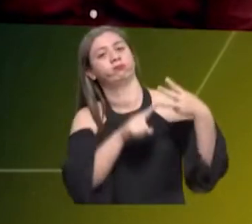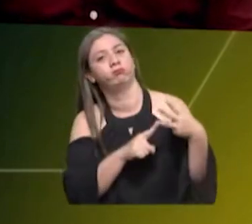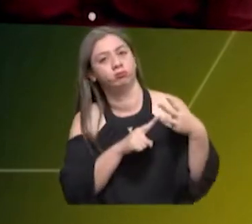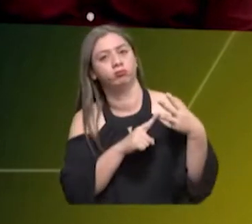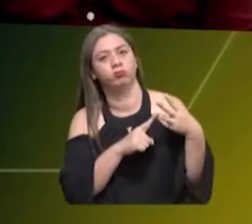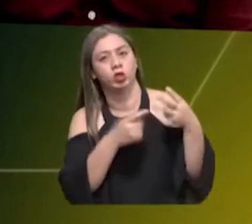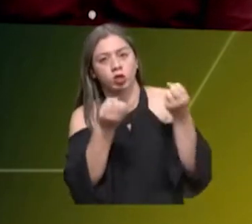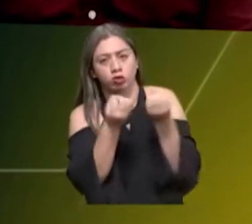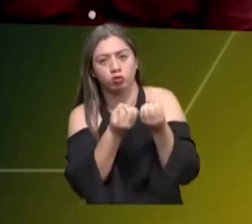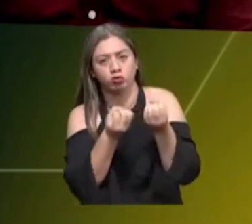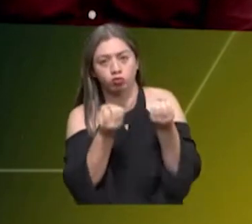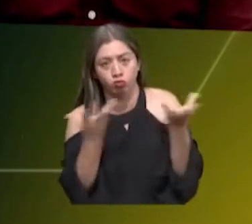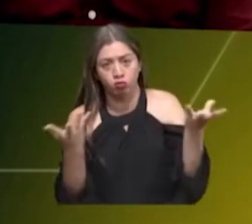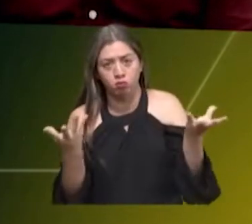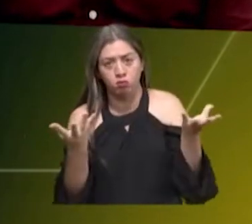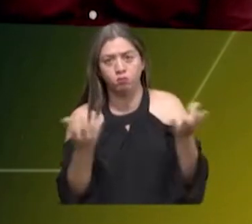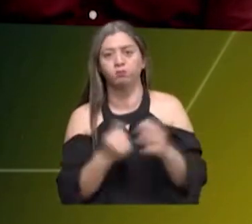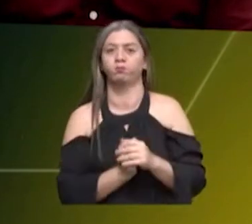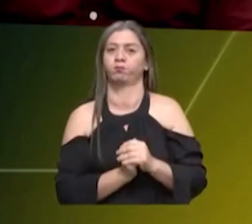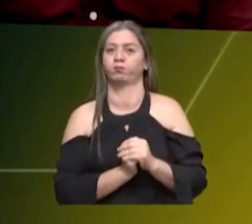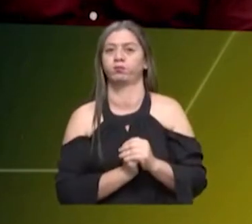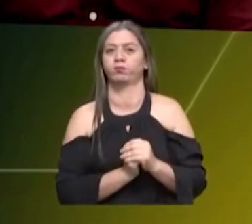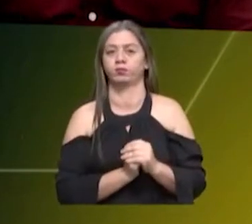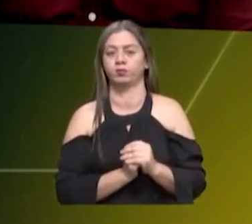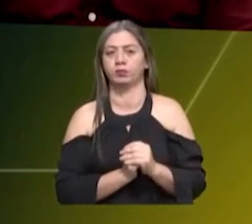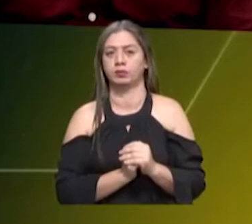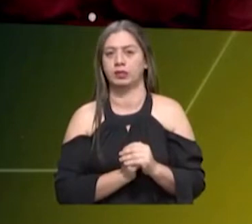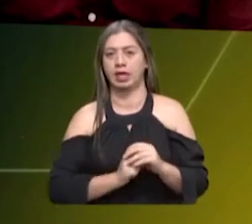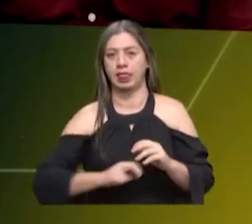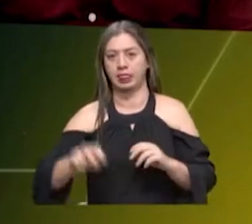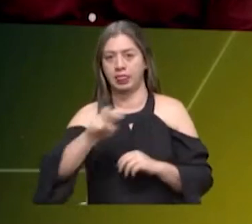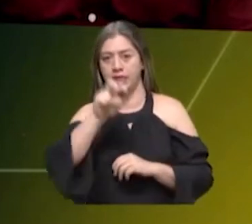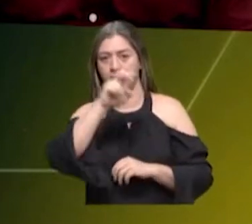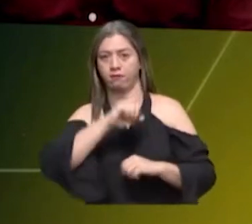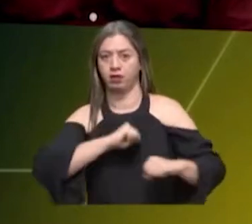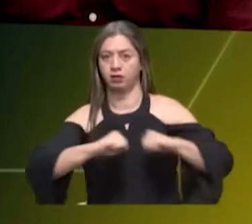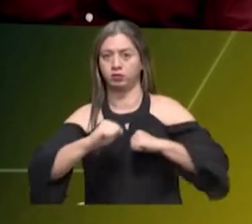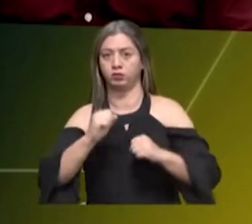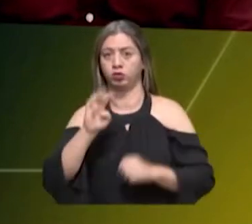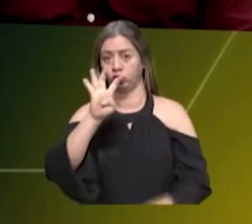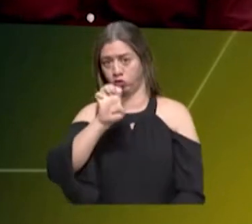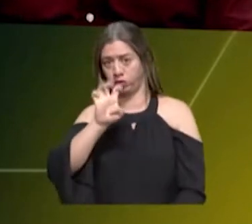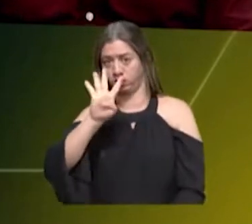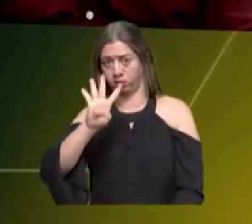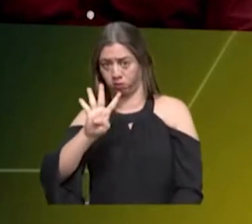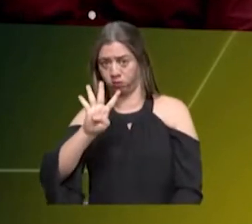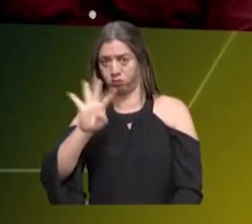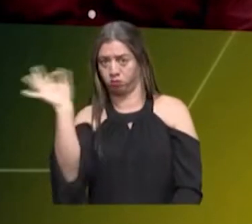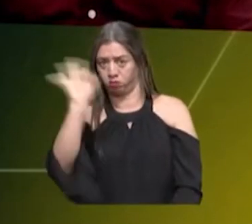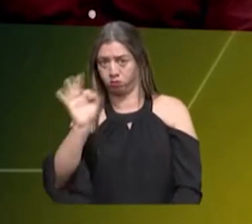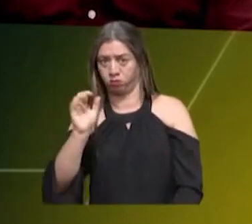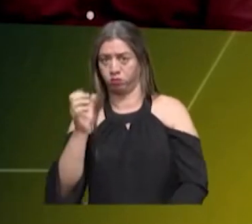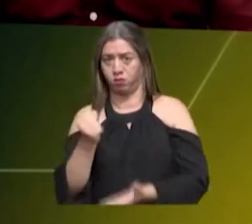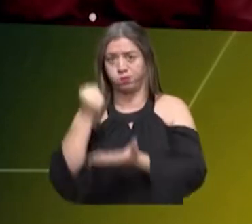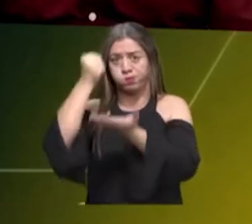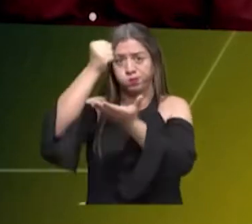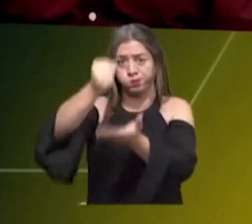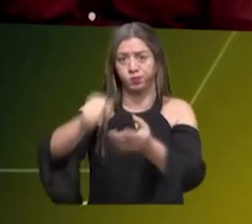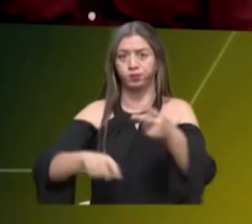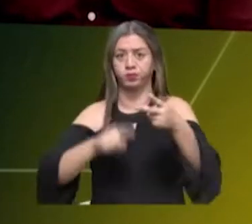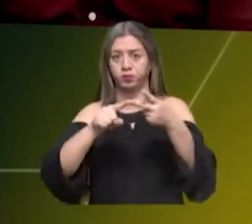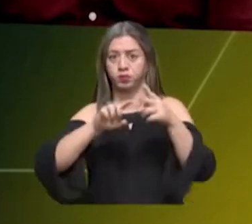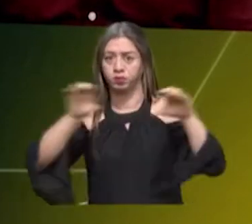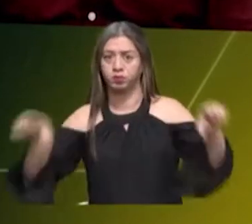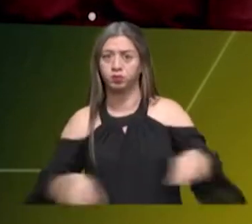hablando de números, nos fue en el nivel de ejecución financiera 94%, en el nivel del desarrollo de las